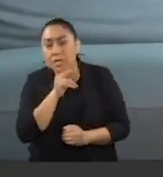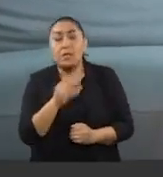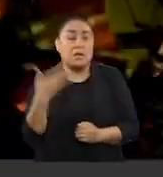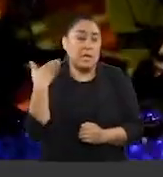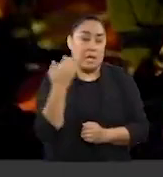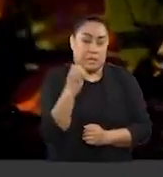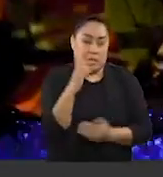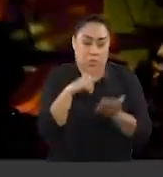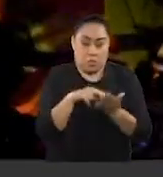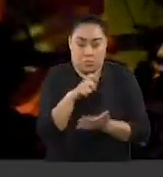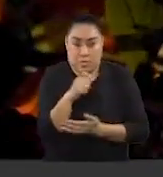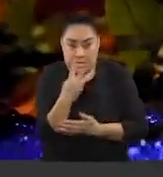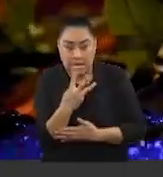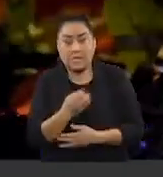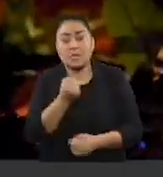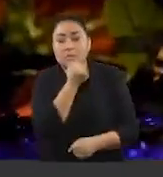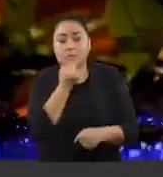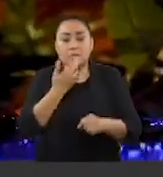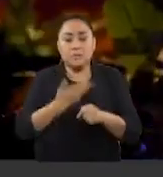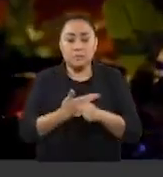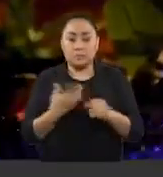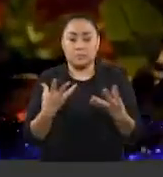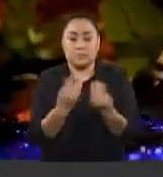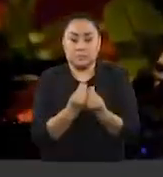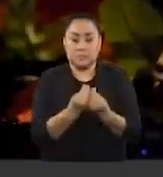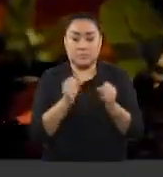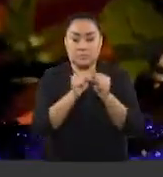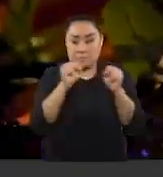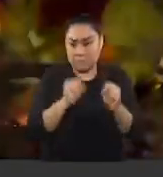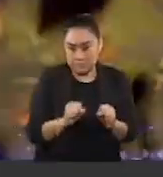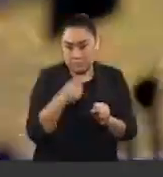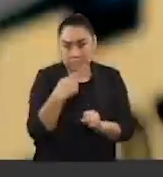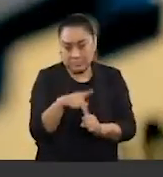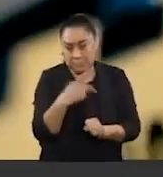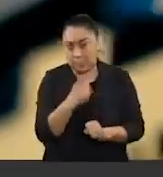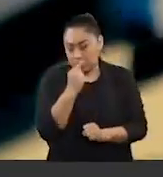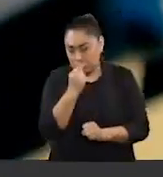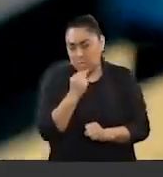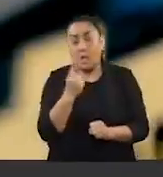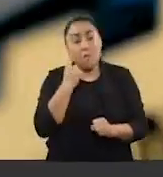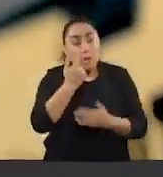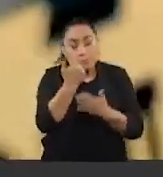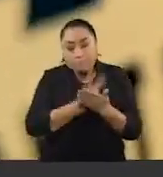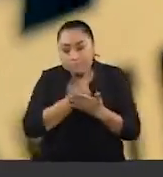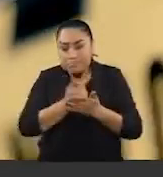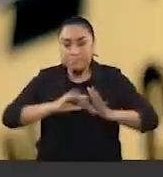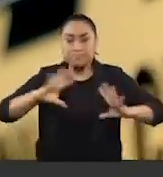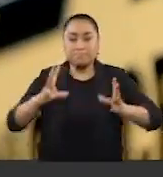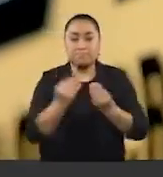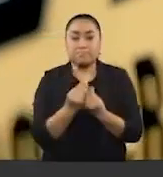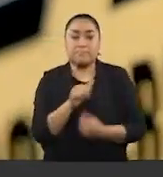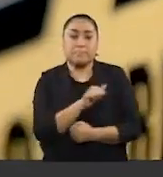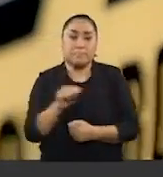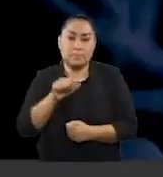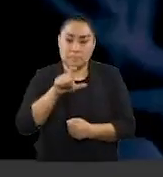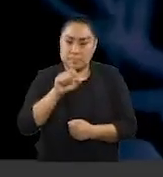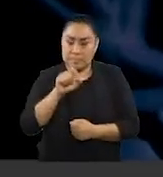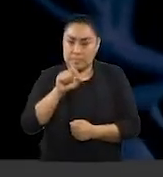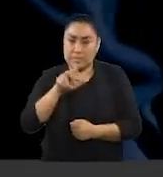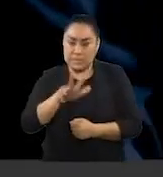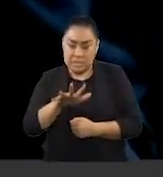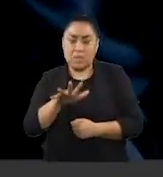2023, el Secretariado Ejecutivo del Sistema Nacional de Seguridad Pública ha contabilizado 625 feminicidios,